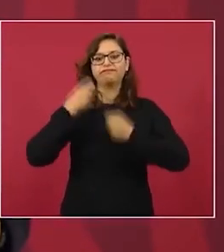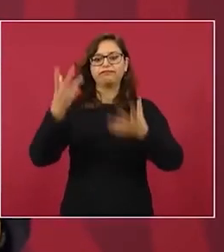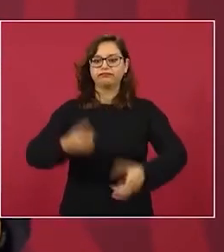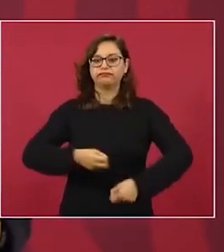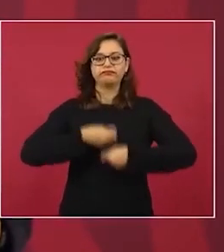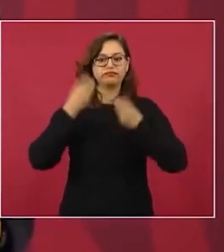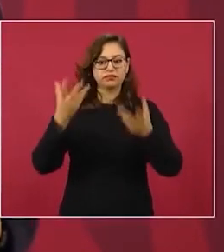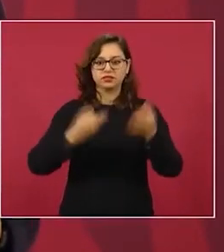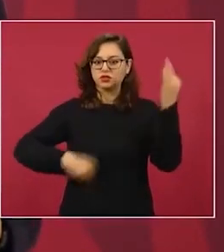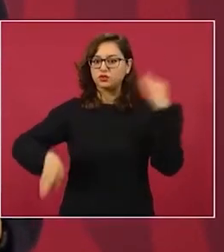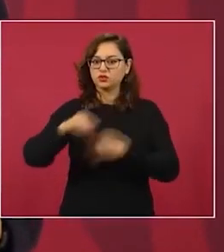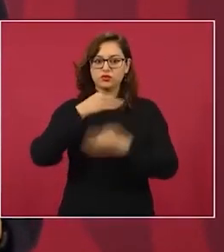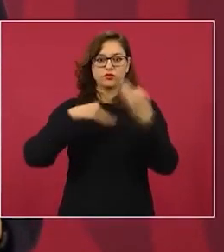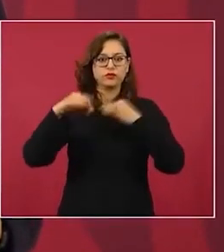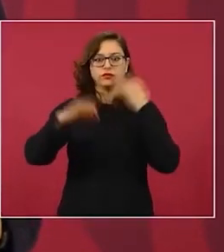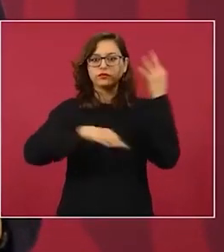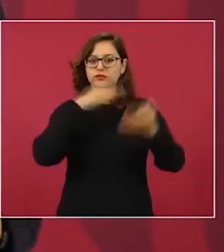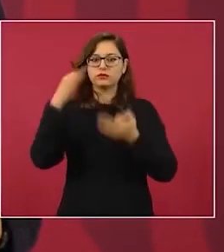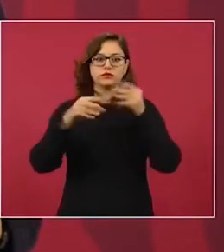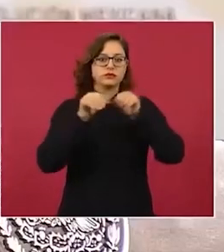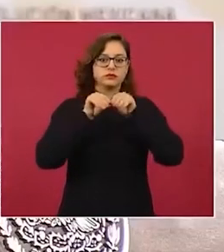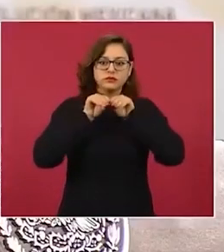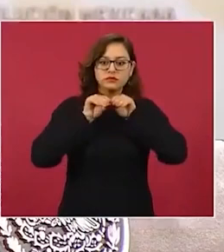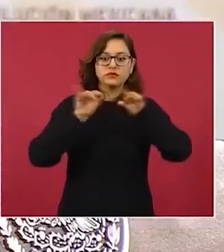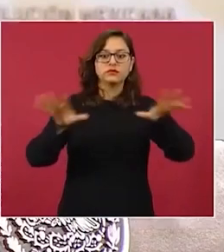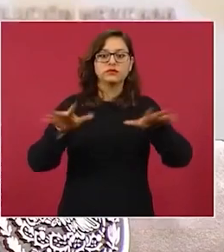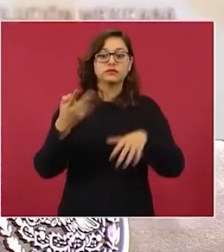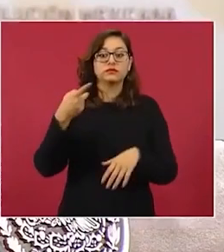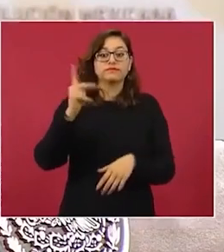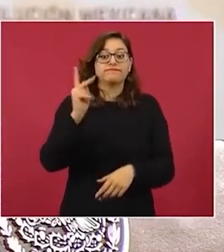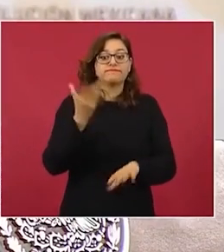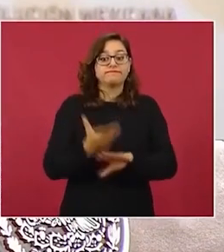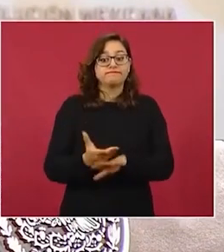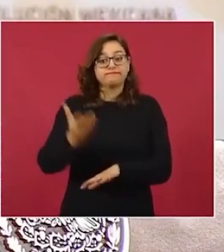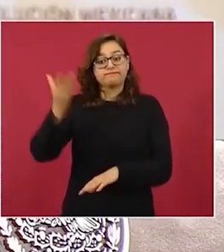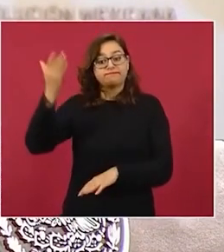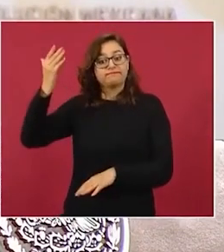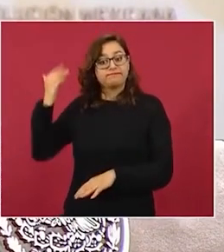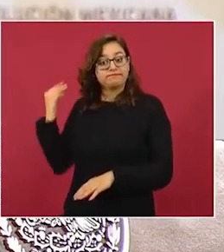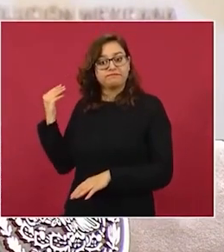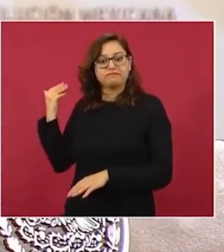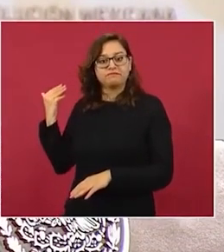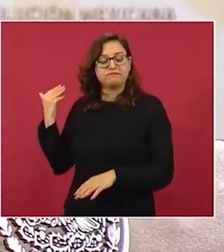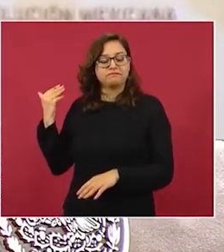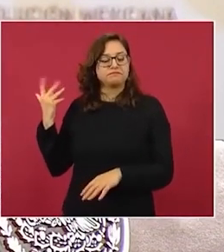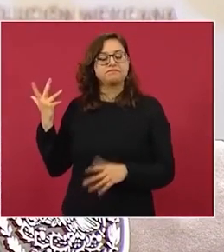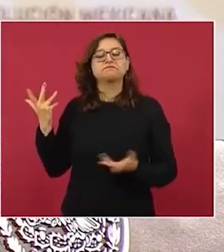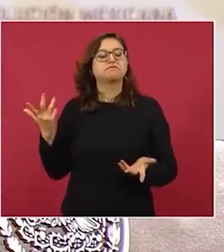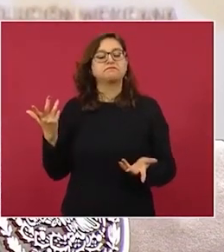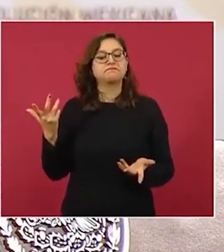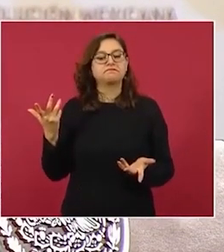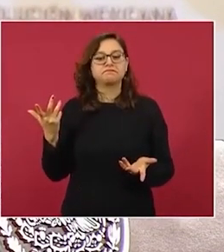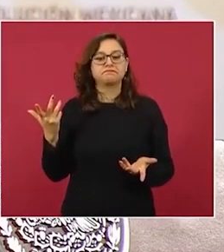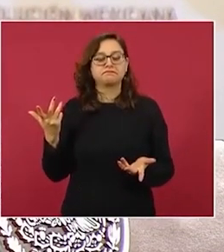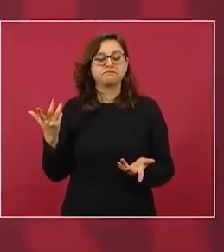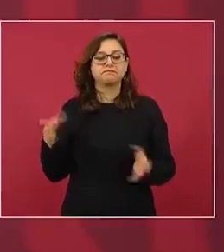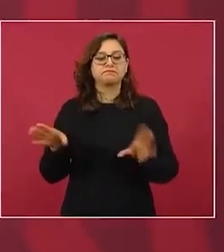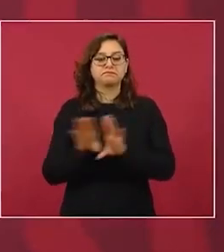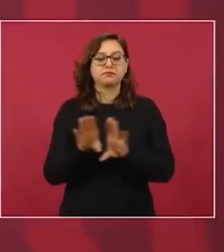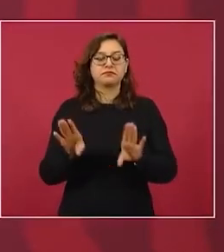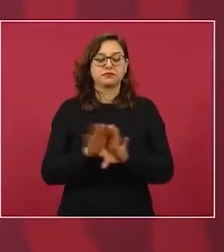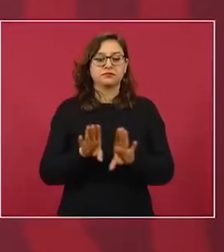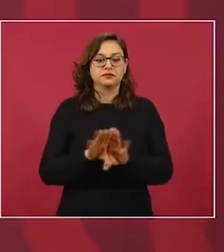Pero antes era como la consigna para el vasallo,